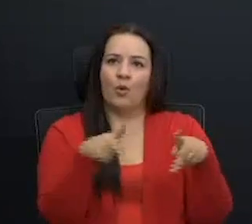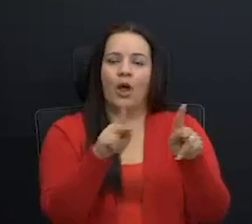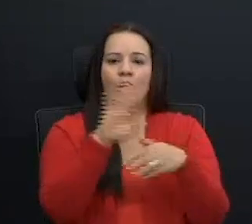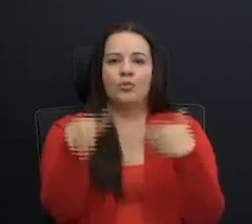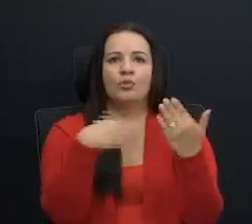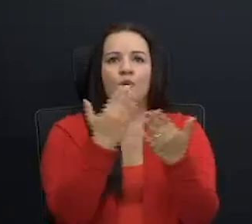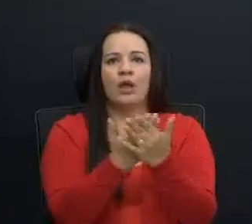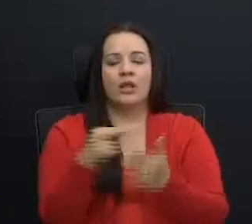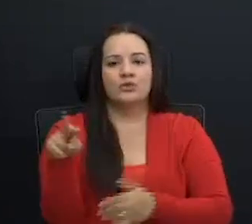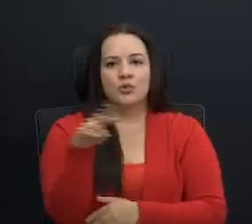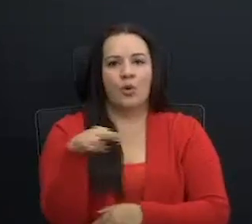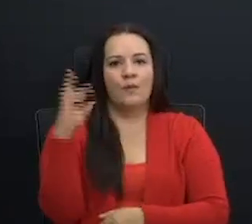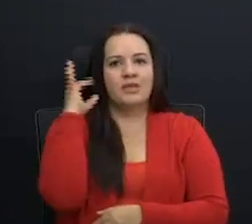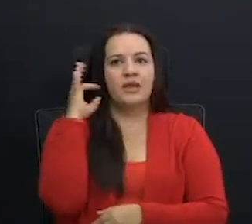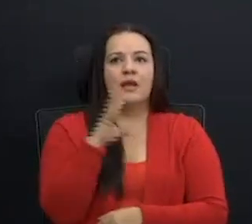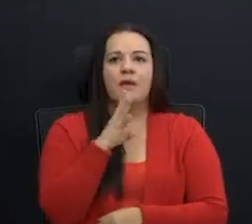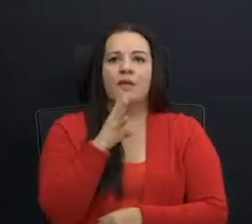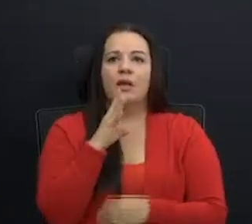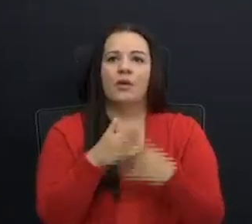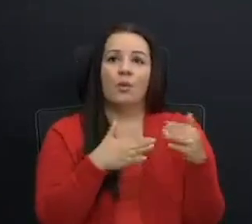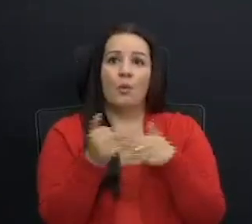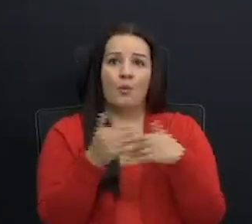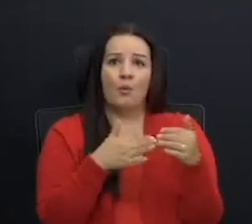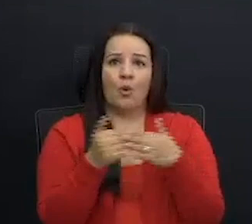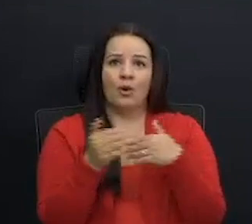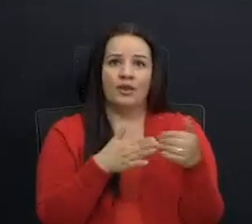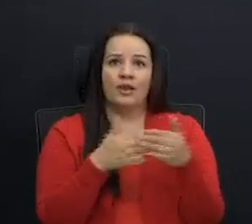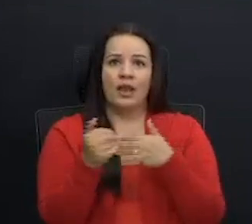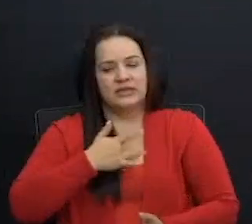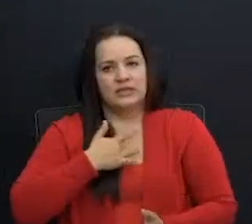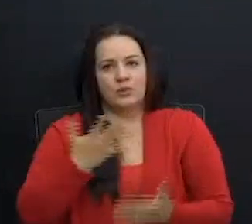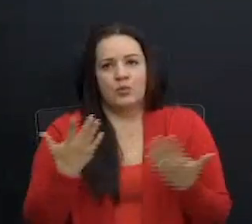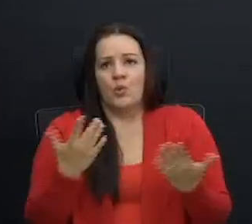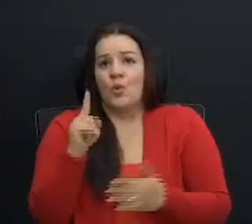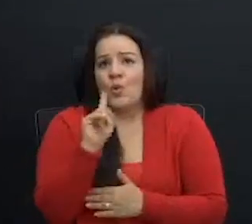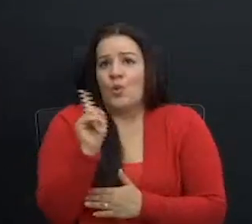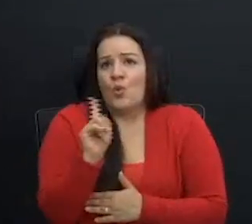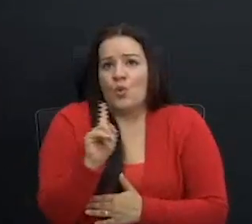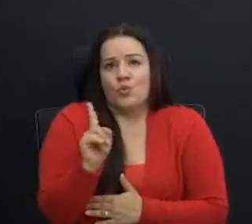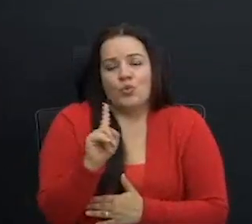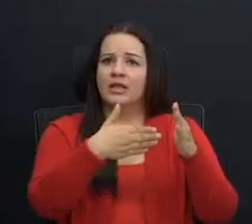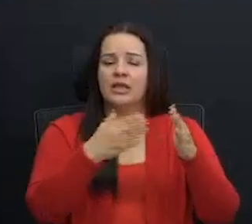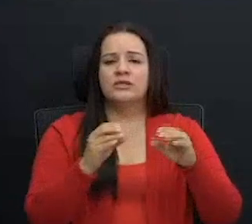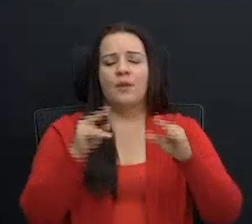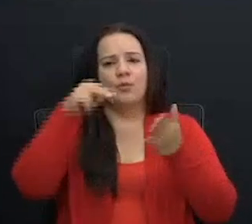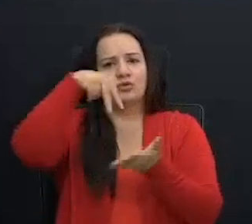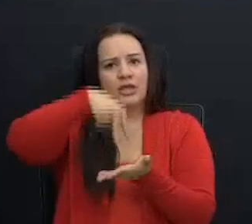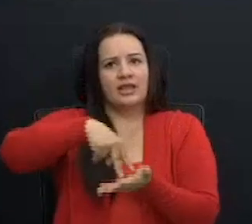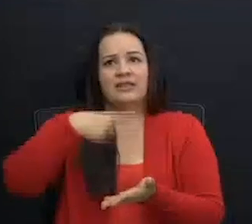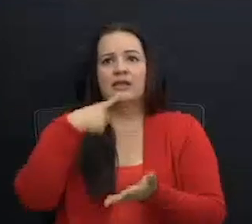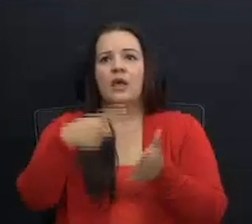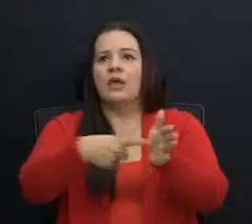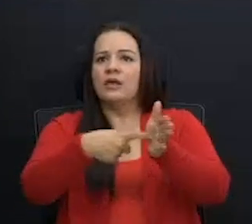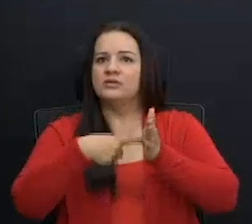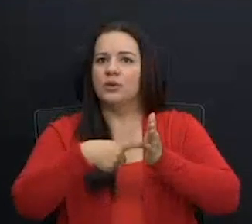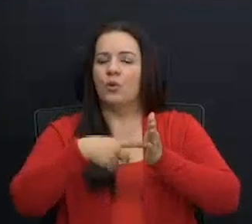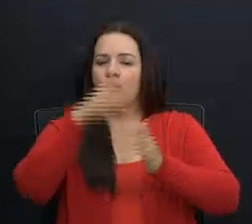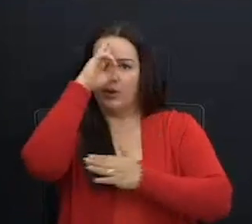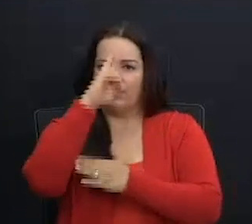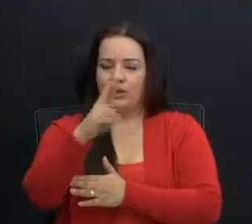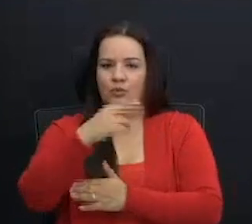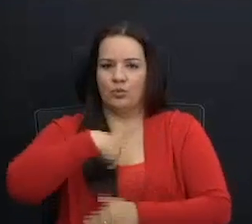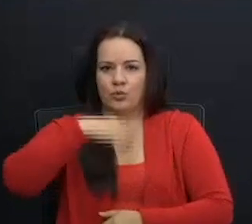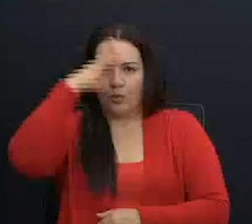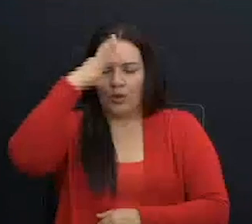compañeras a hablar, no importa por la gente que teníamos. Opperman, eso no es por el orden. Yo no sé si será por el orden